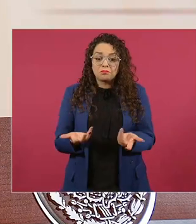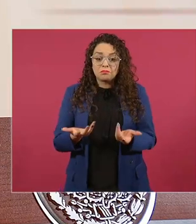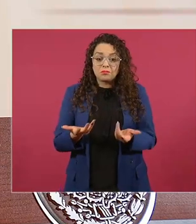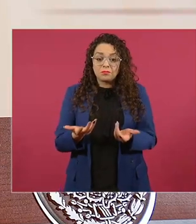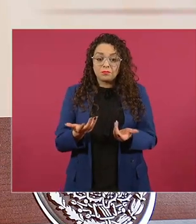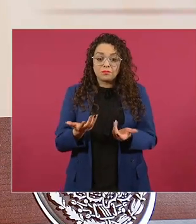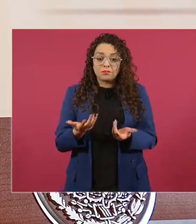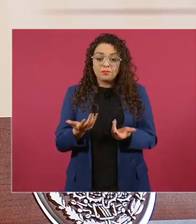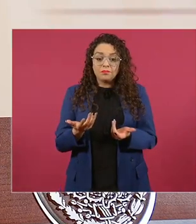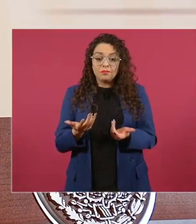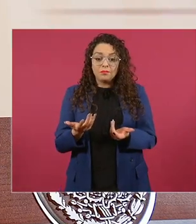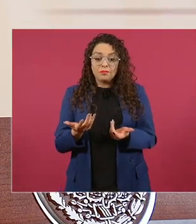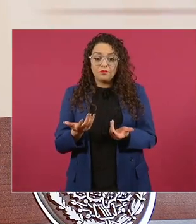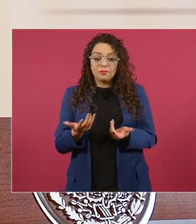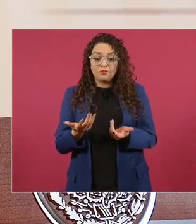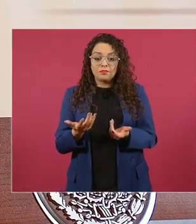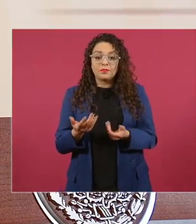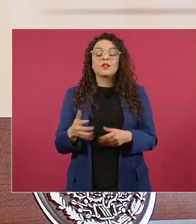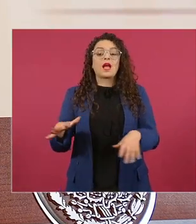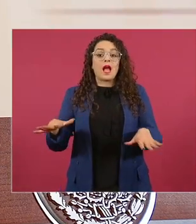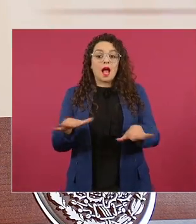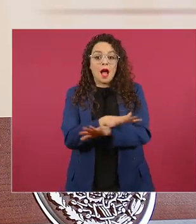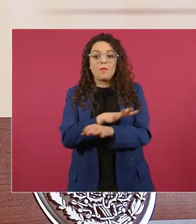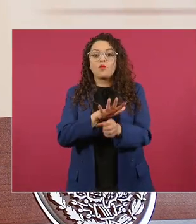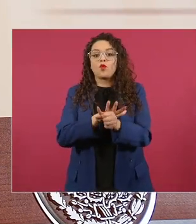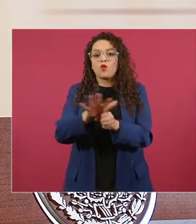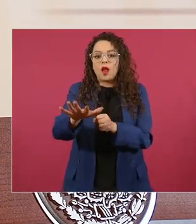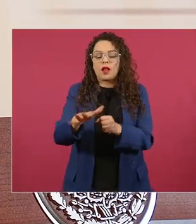cambios en el terreno económico y social